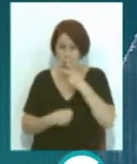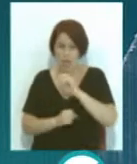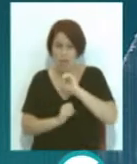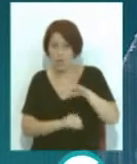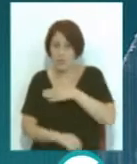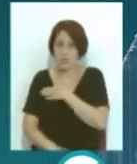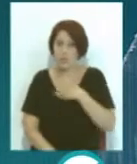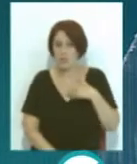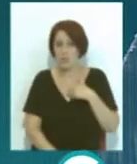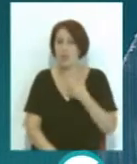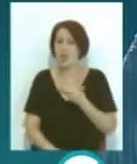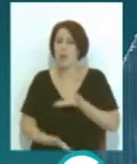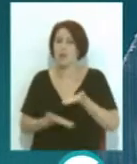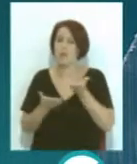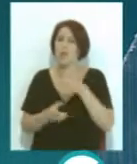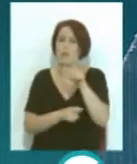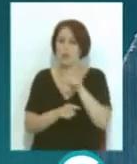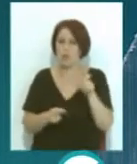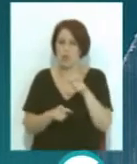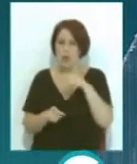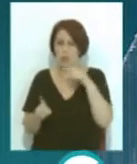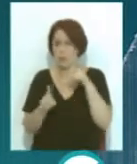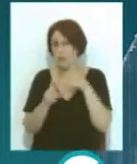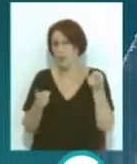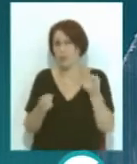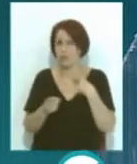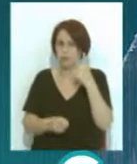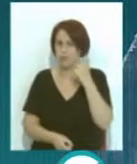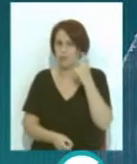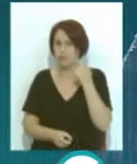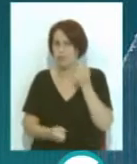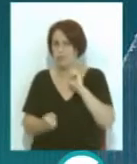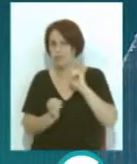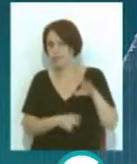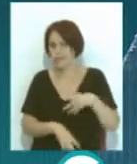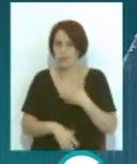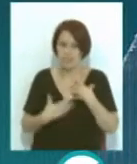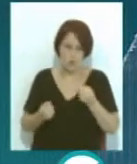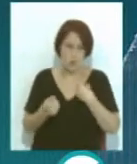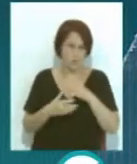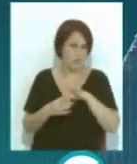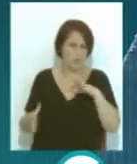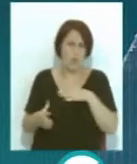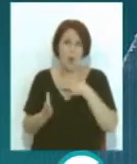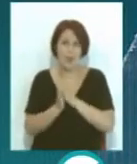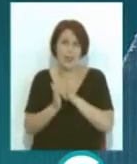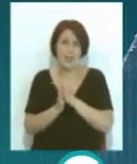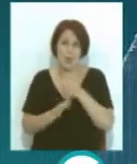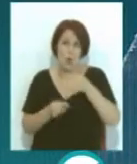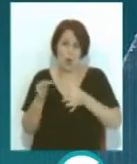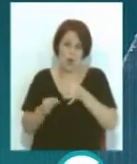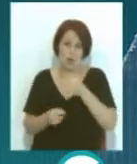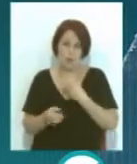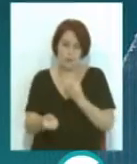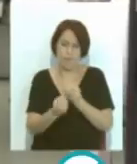que pretenden tender la mano a las personas para dejar este hábito que no es saludable. Tiene los detalles nuestra compañera Laura Jurado.